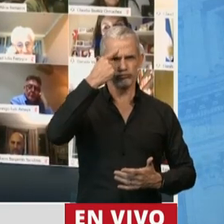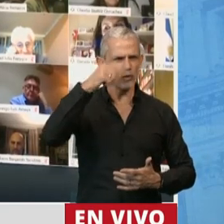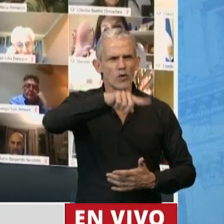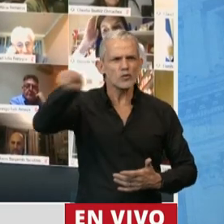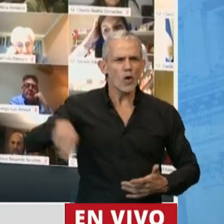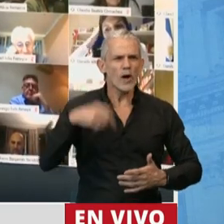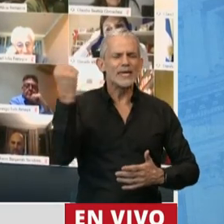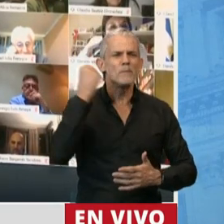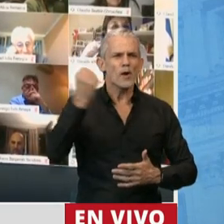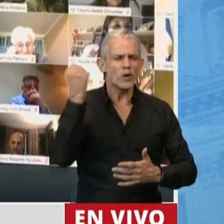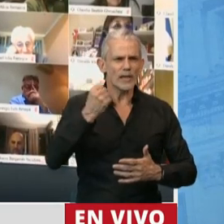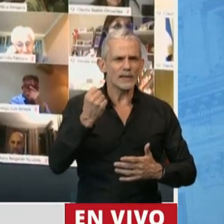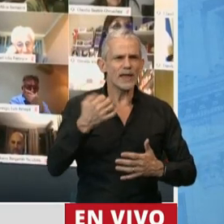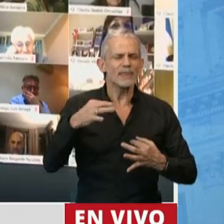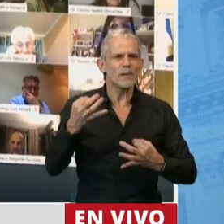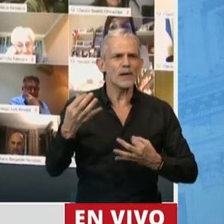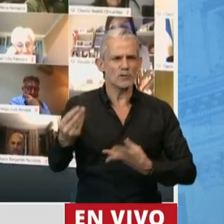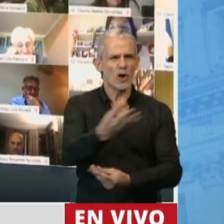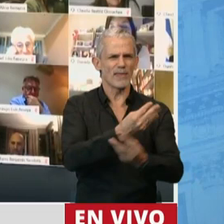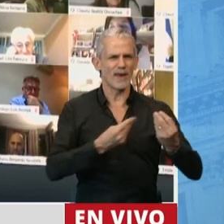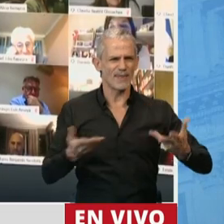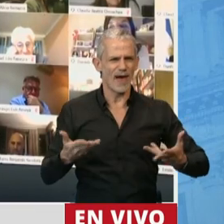que se vuelve la solidaridad.